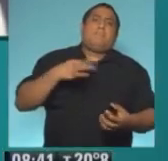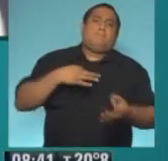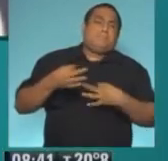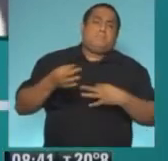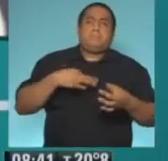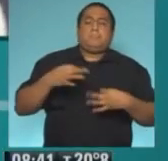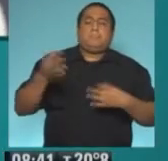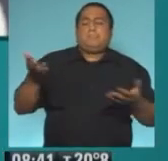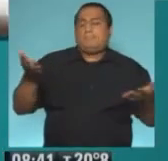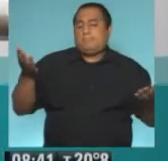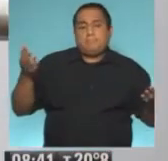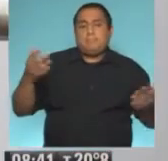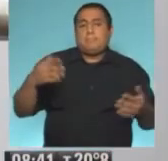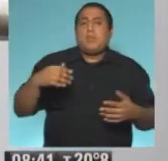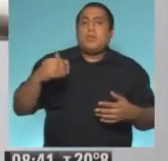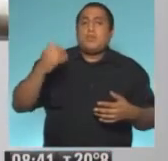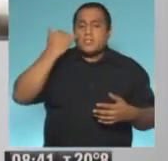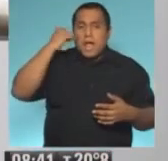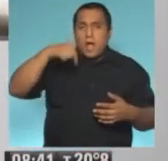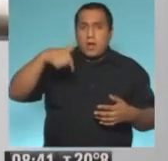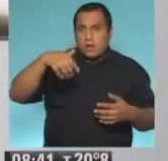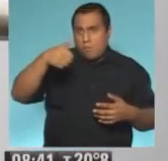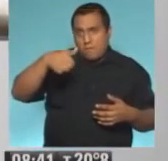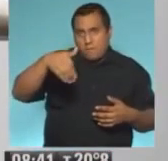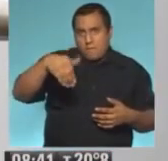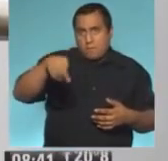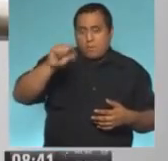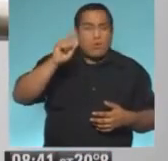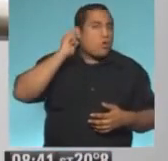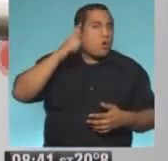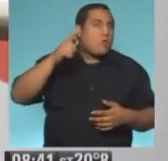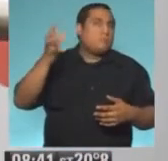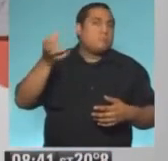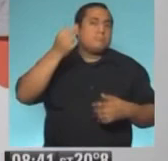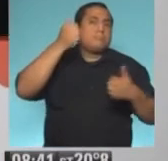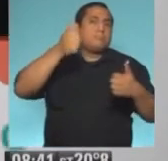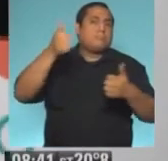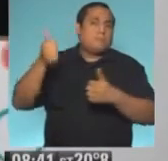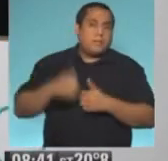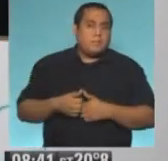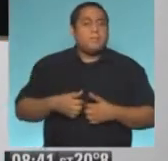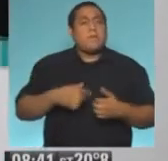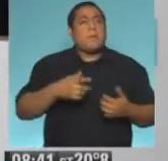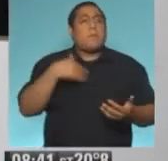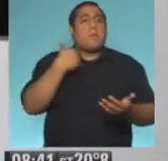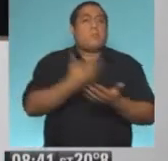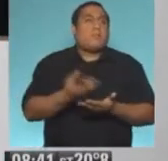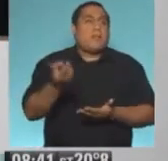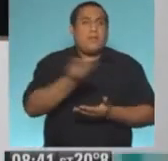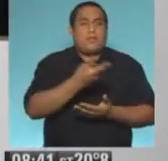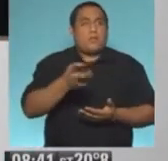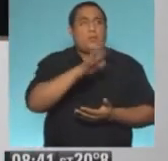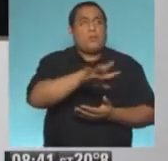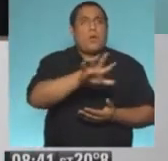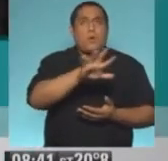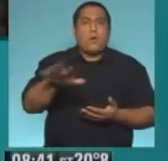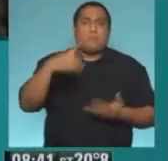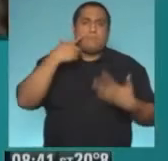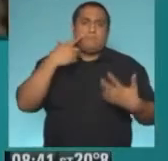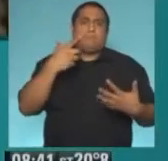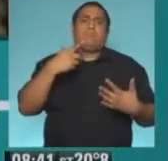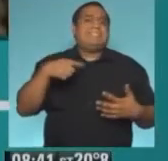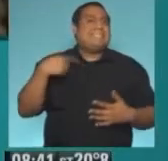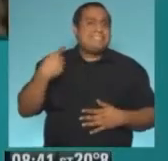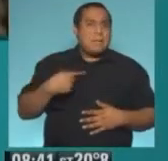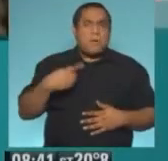estamos empezando a ver la luz al final del túnel. Bueno, les propongo a ambos, Francisco y Edgar, cada uno de estos lugares tan referenciales, porque todo el